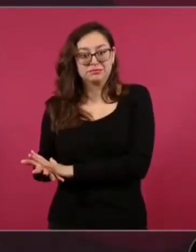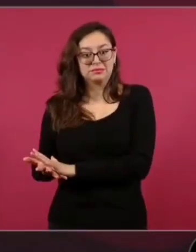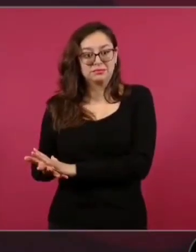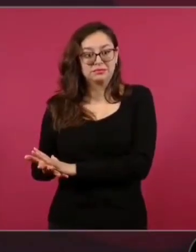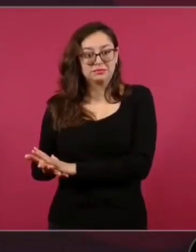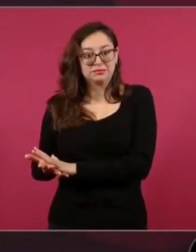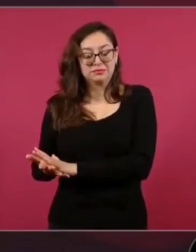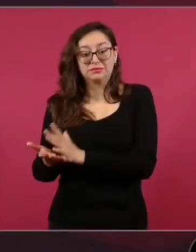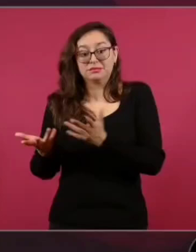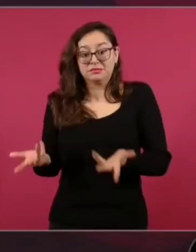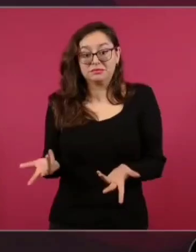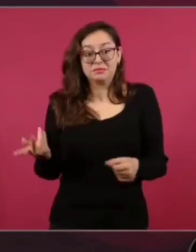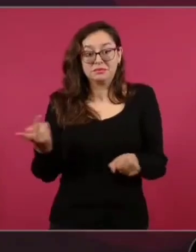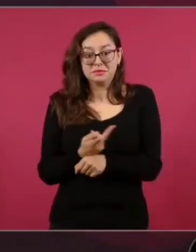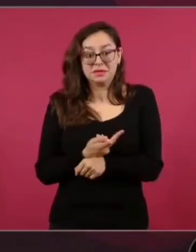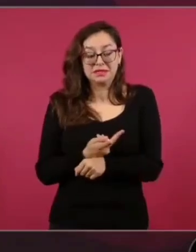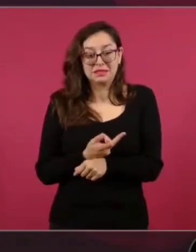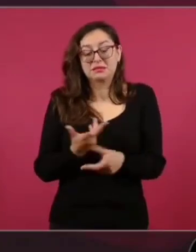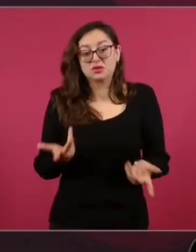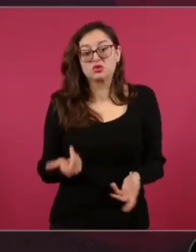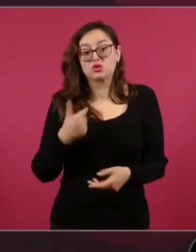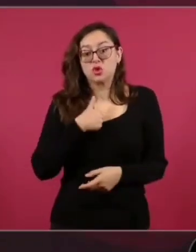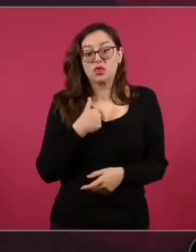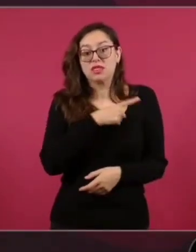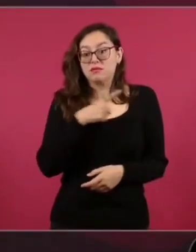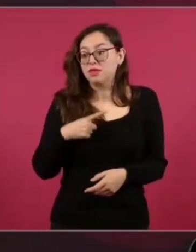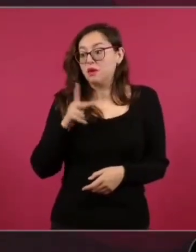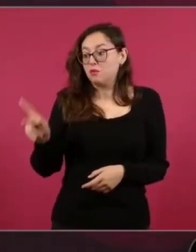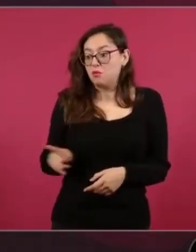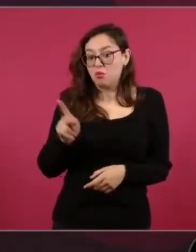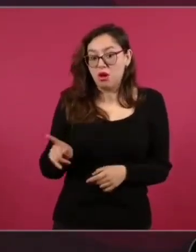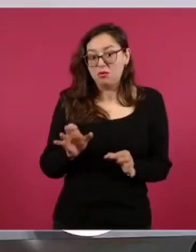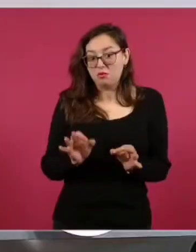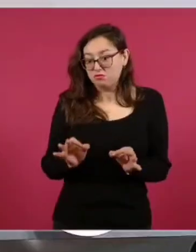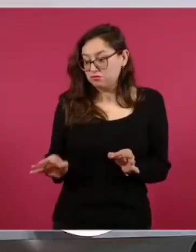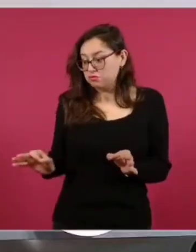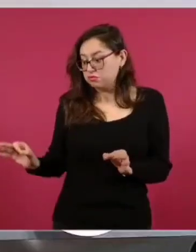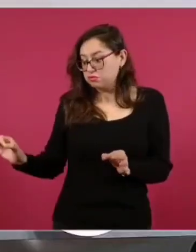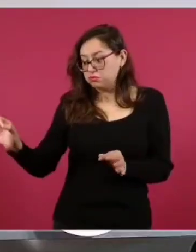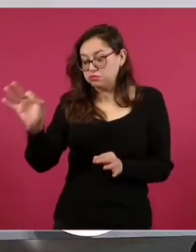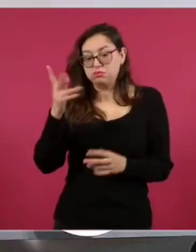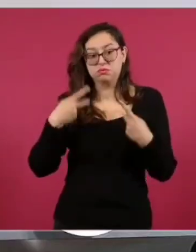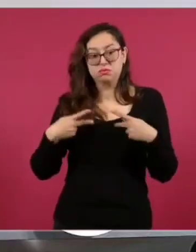requería ir a los pueblos, a las plazas, reunirse con la gente,